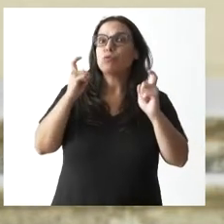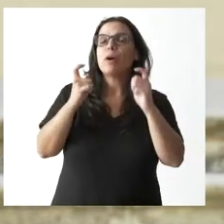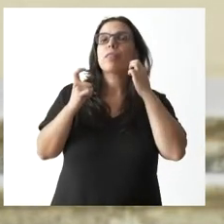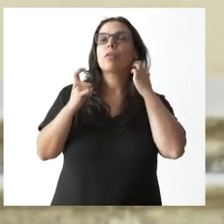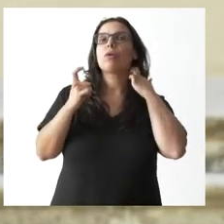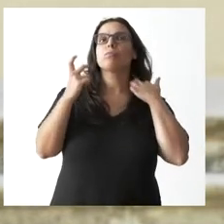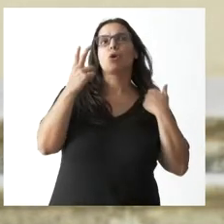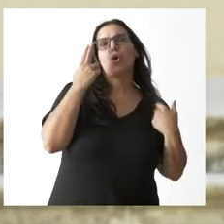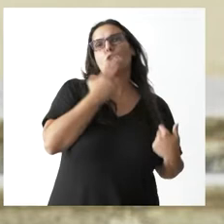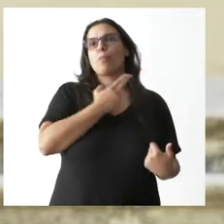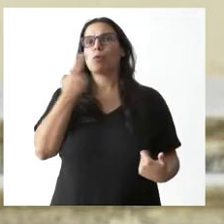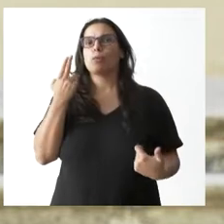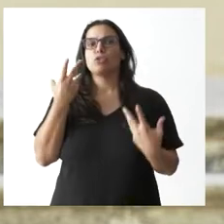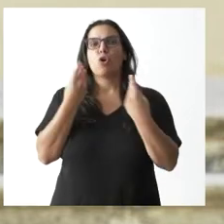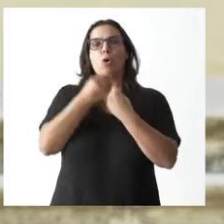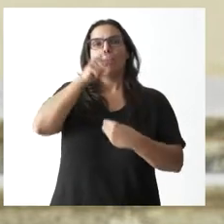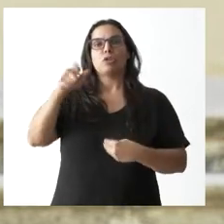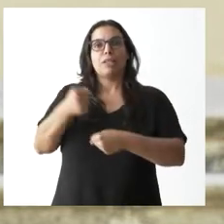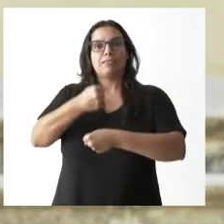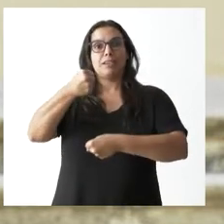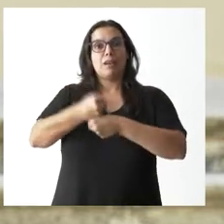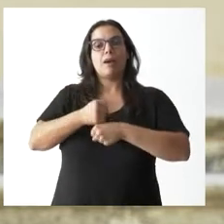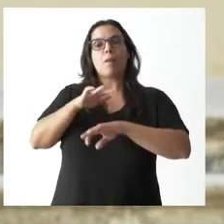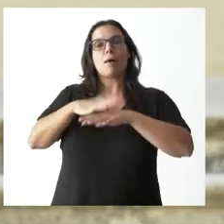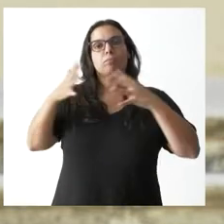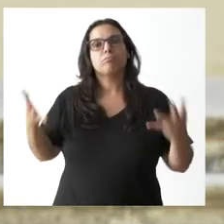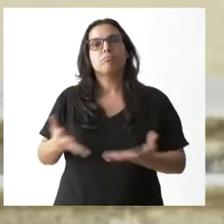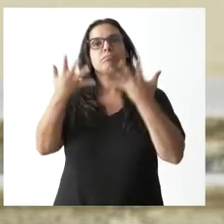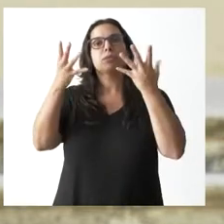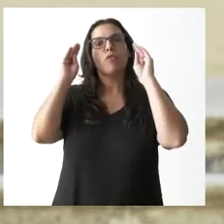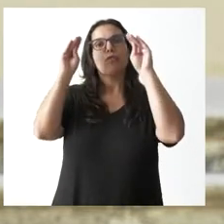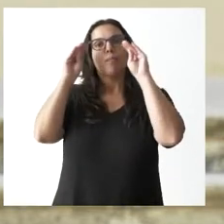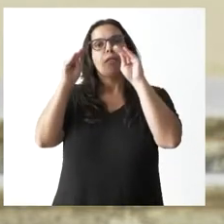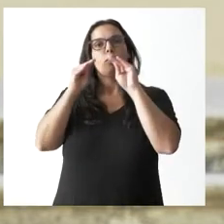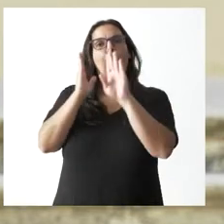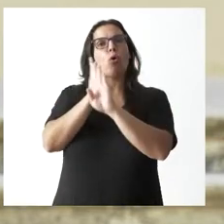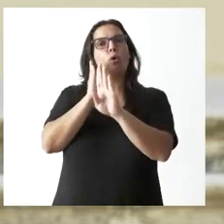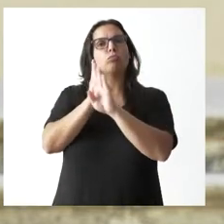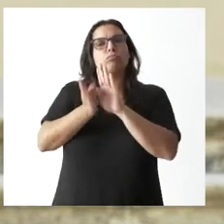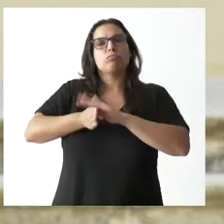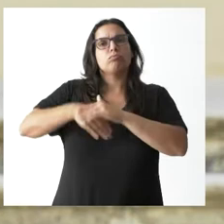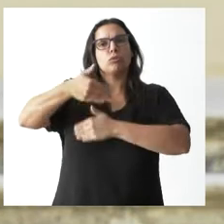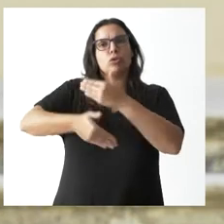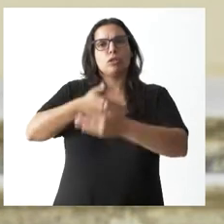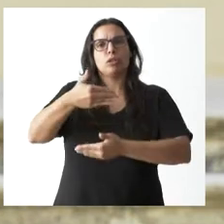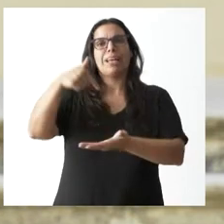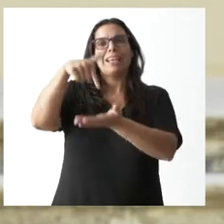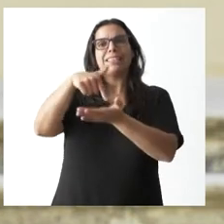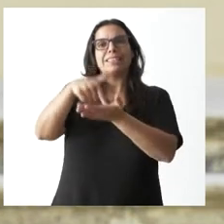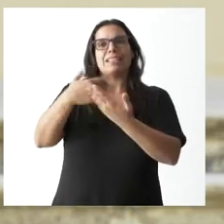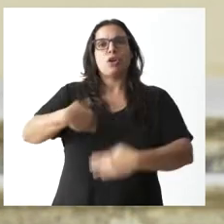compromiso con los trabajadores para favorecer su formación continua con las tasas de competencias